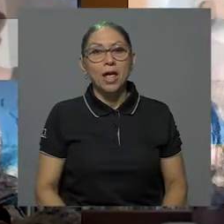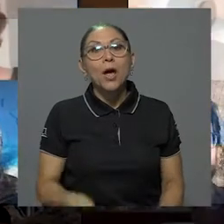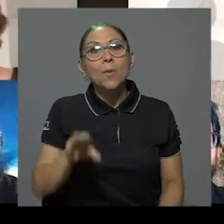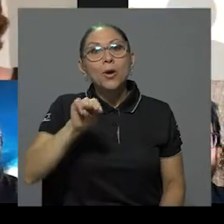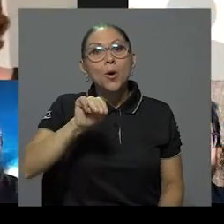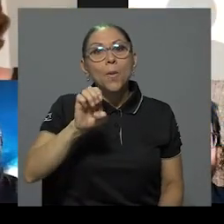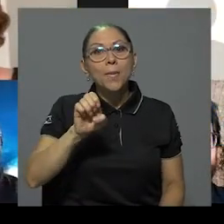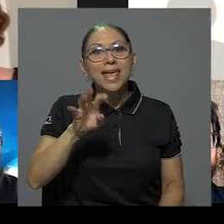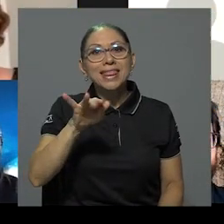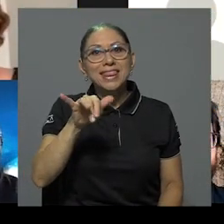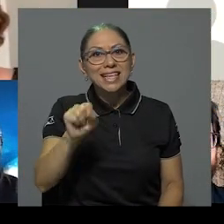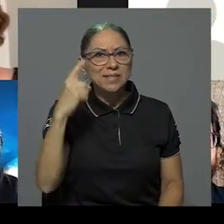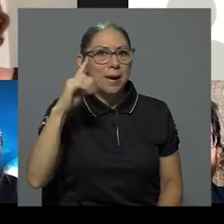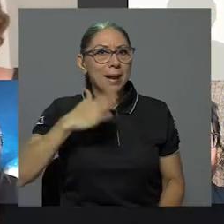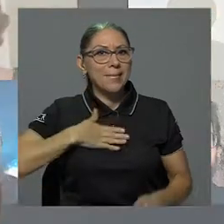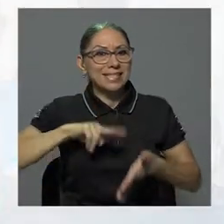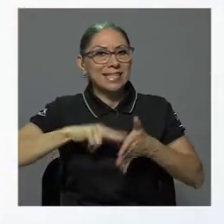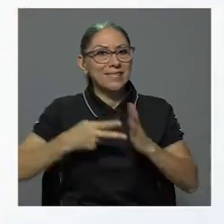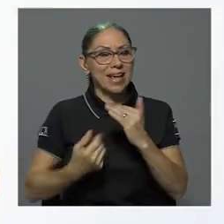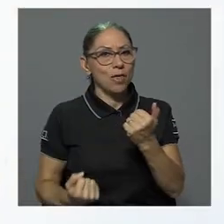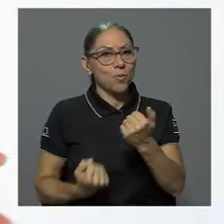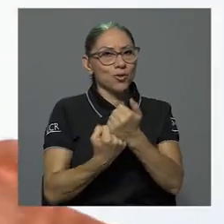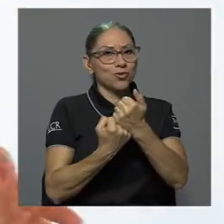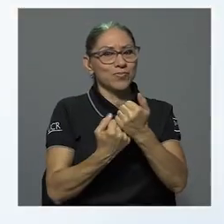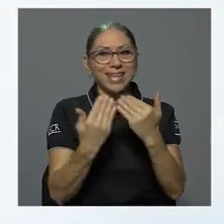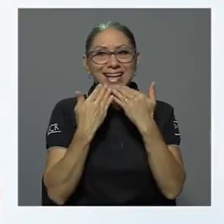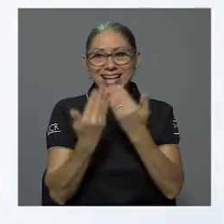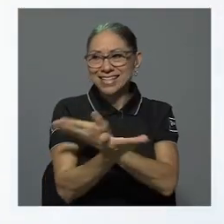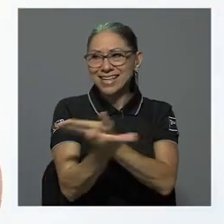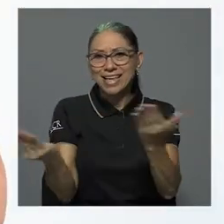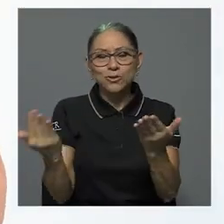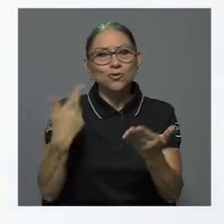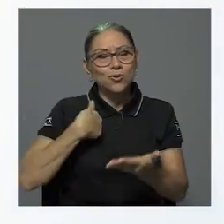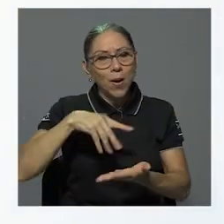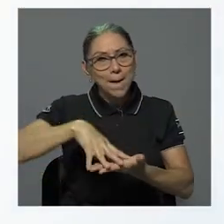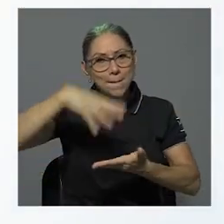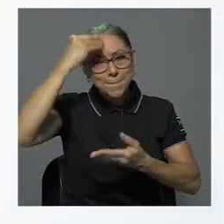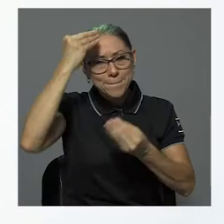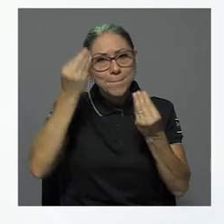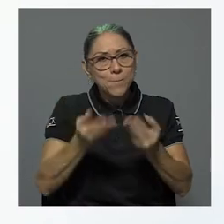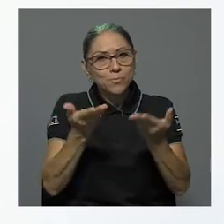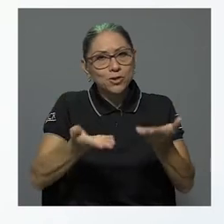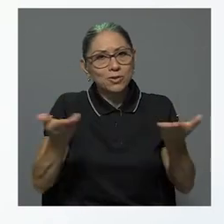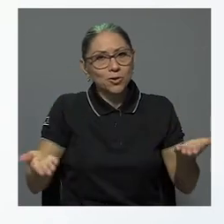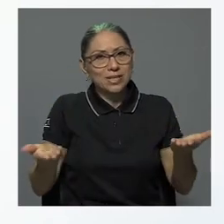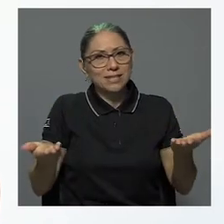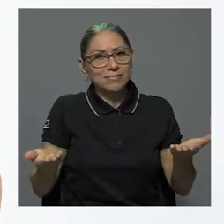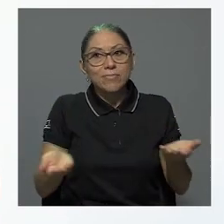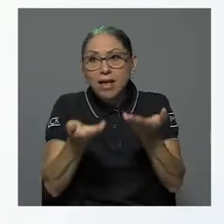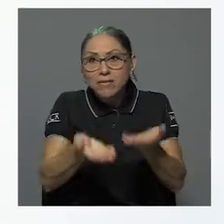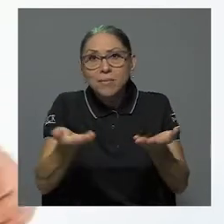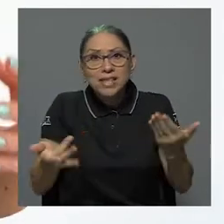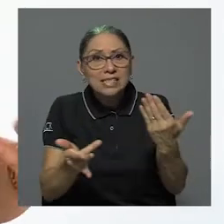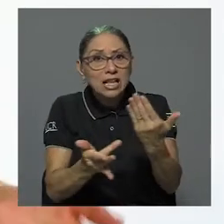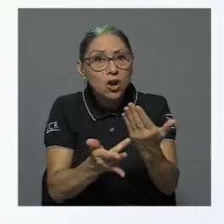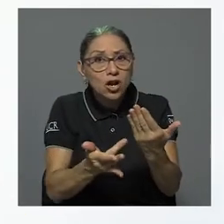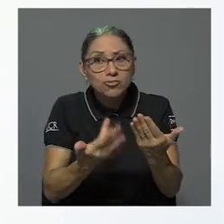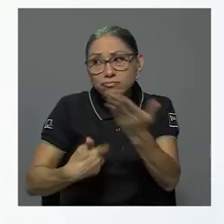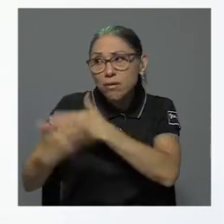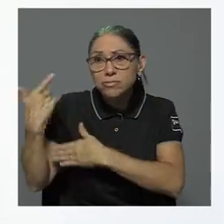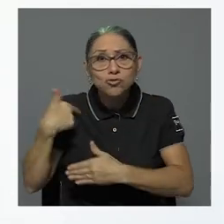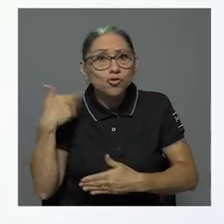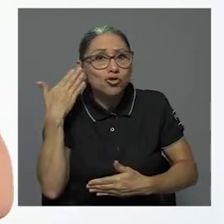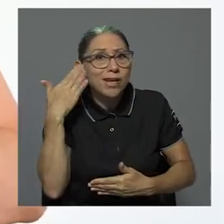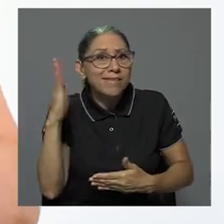METICS para mí ha significado apoyo. Gracias a ellos aprendí muchas cosas, muchas herramientas tecnológicas que no sabía que